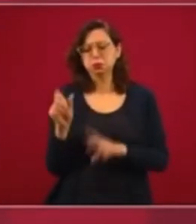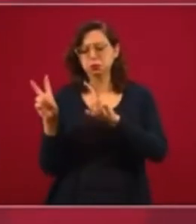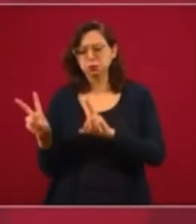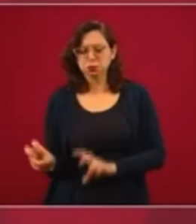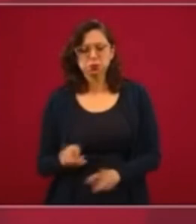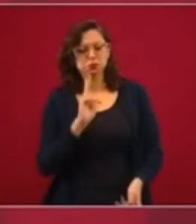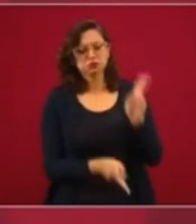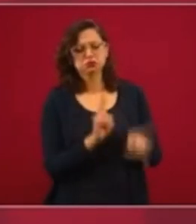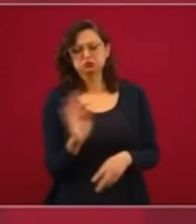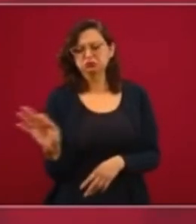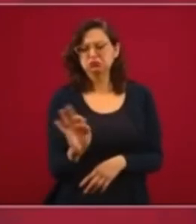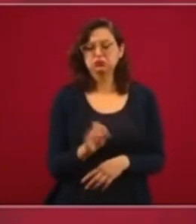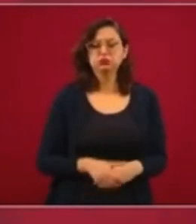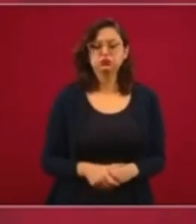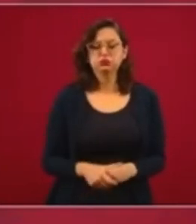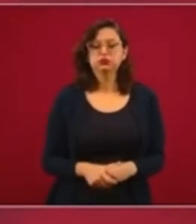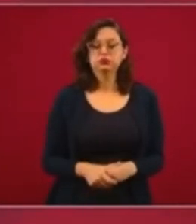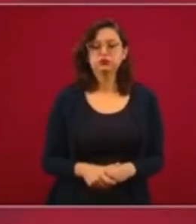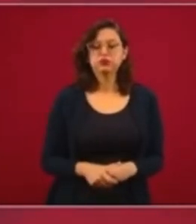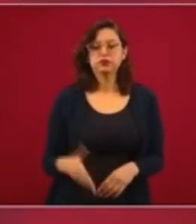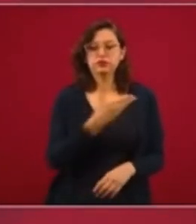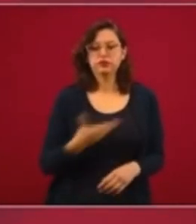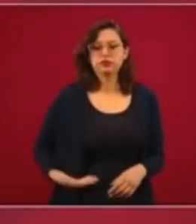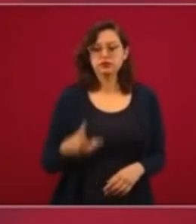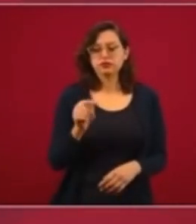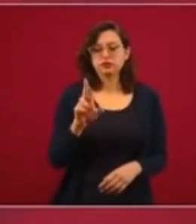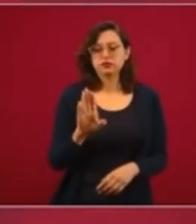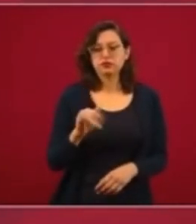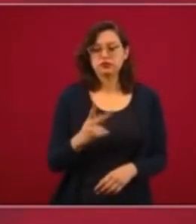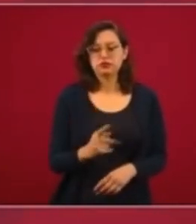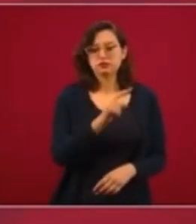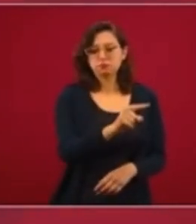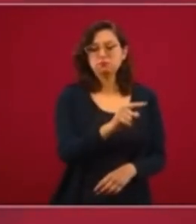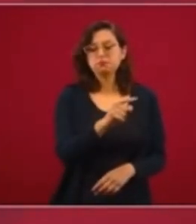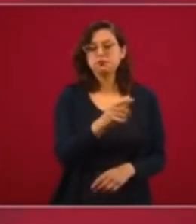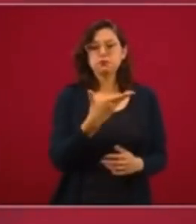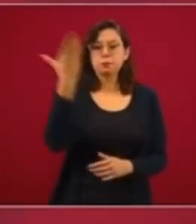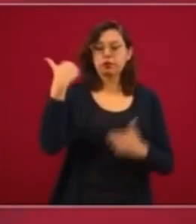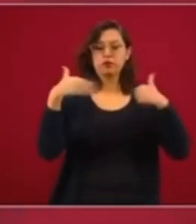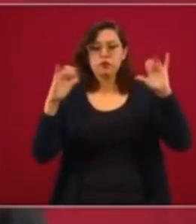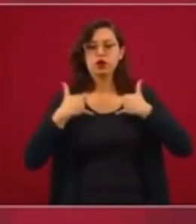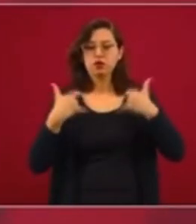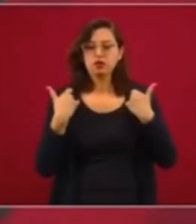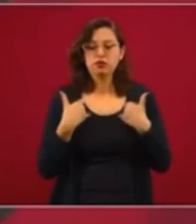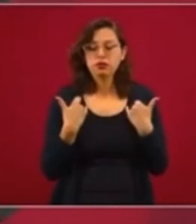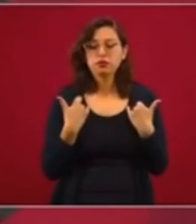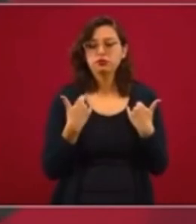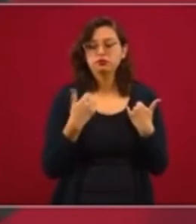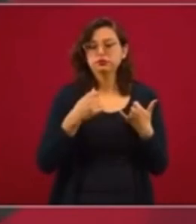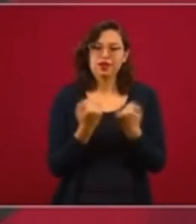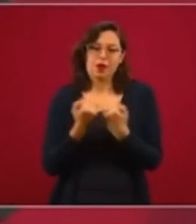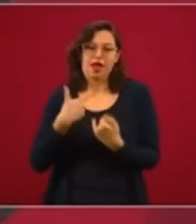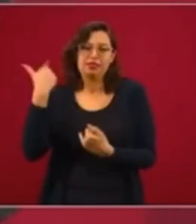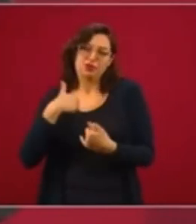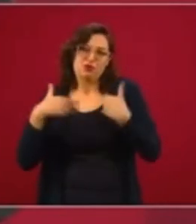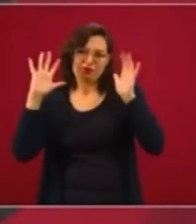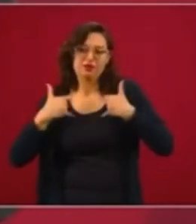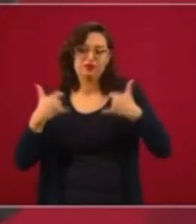sobre otros temas. El presidente Trump, cuando era joven, como yo,